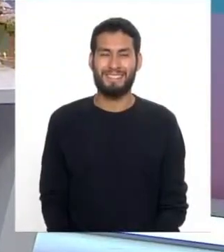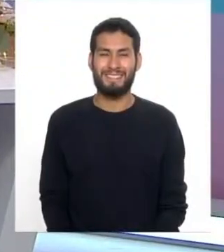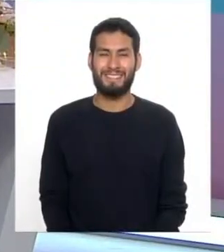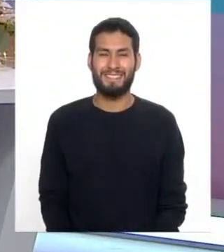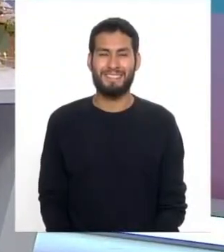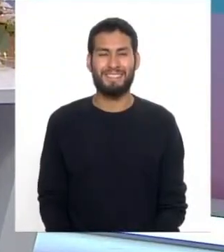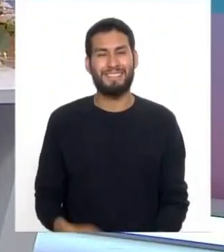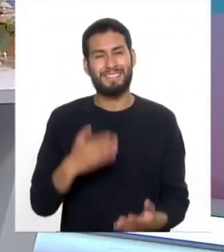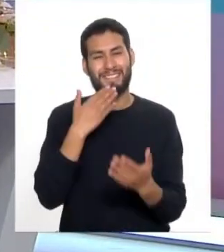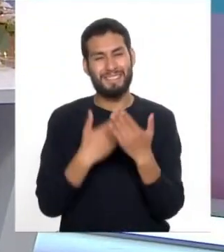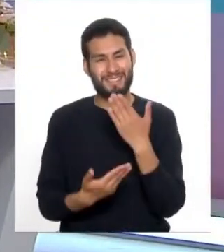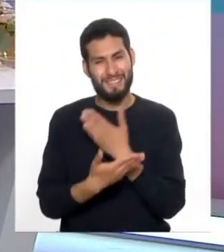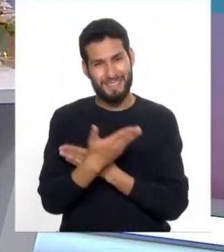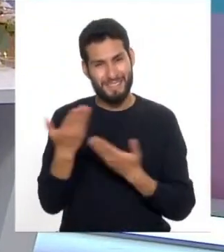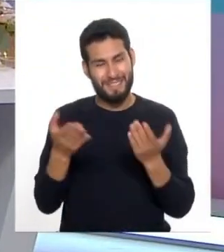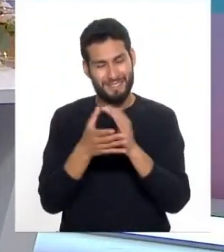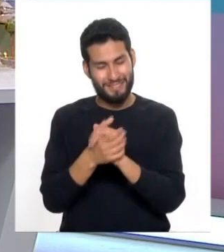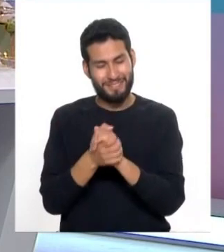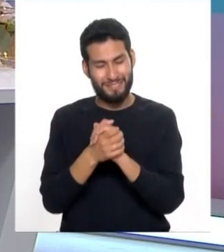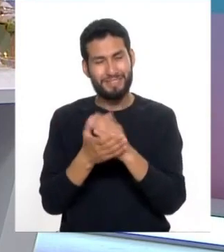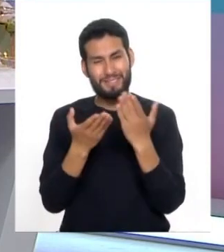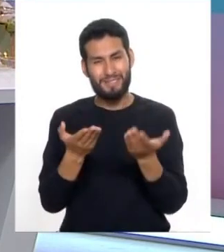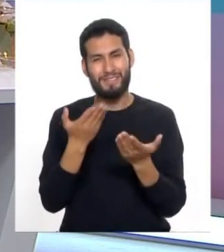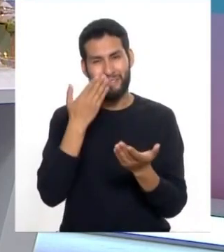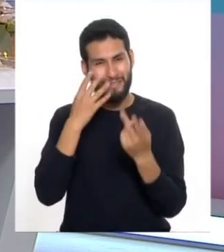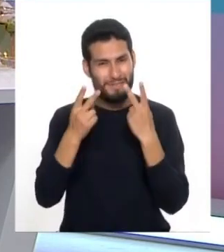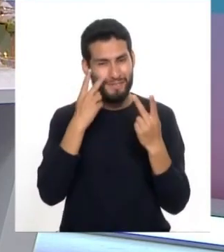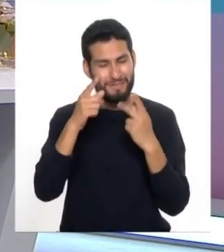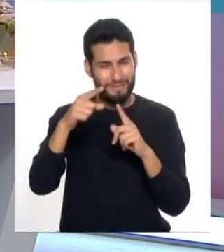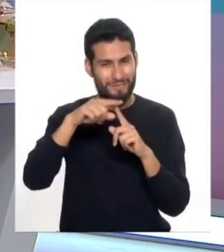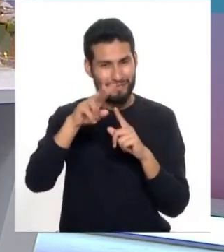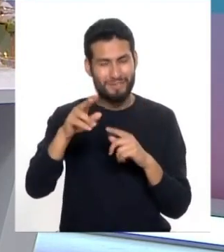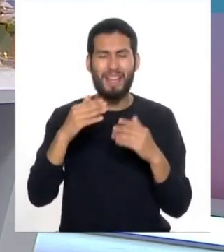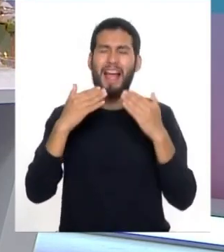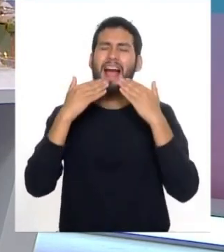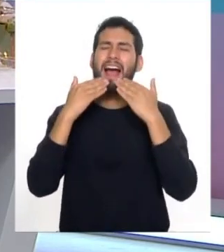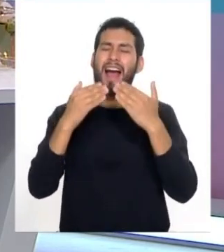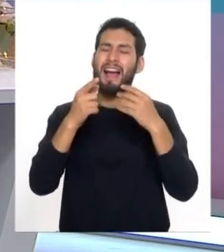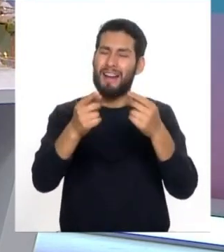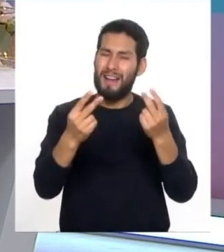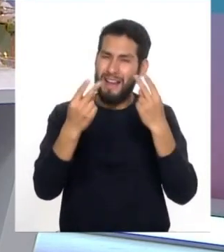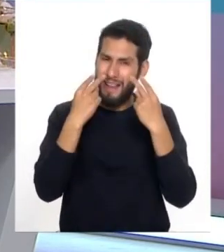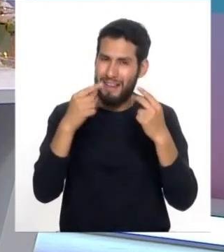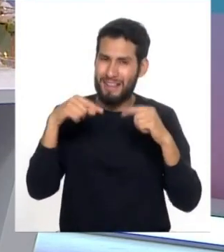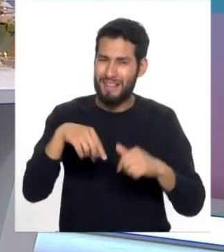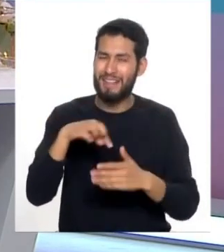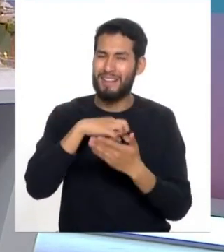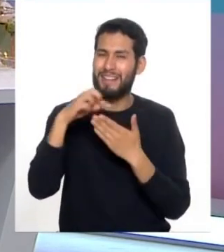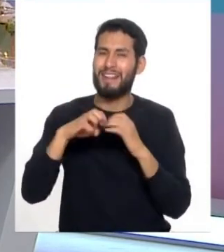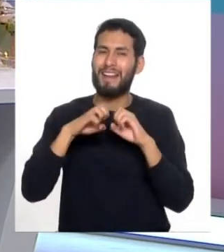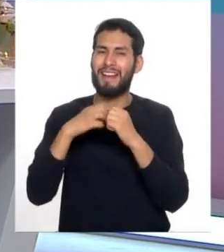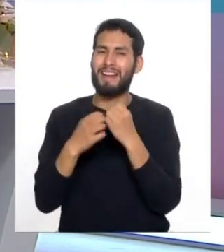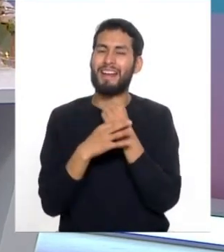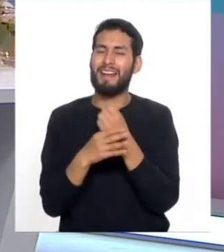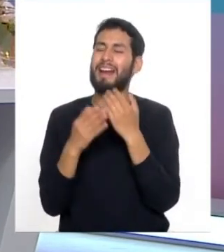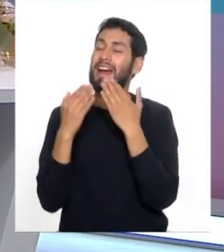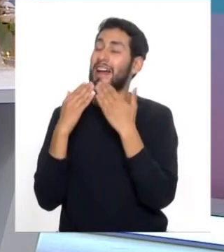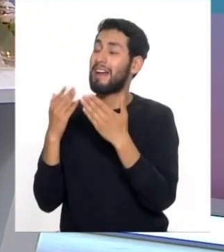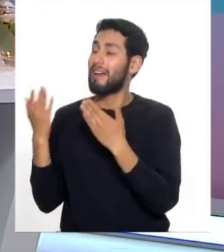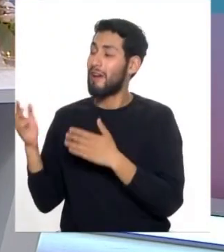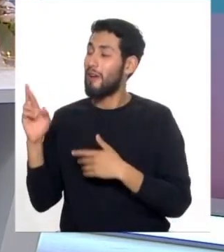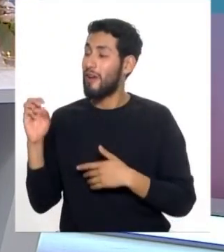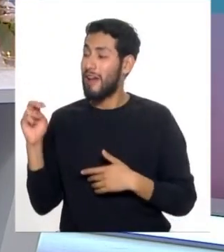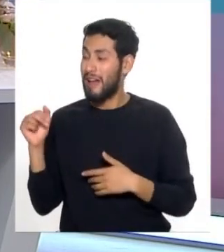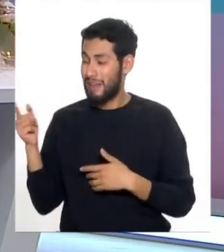Muy buenos días queridos amigos, queridos televidentes, gracias por su sintonía al programa Cuerpo Médico, muchas gracias Roxana